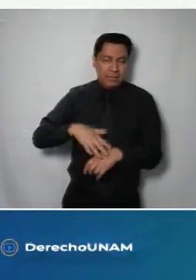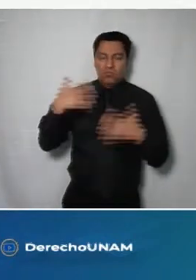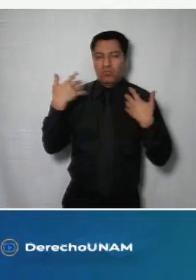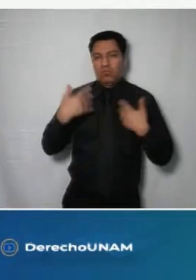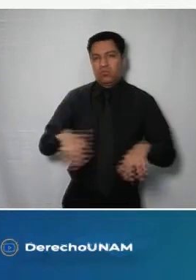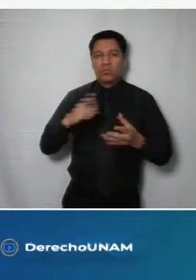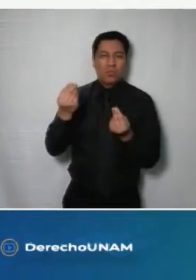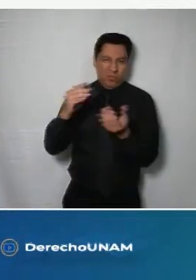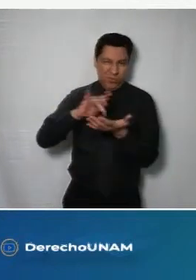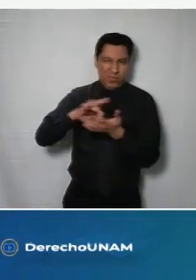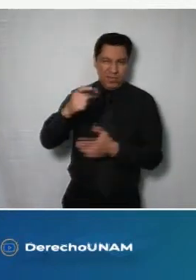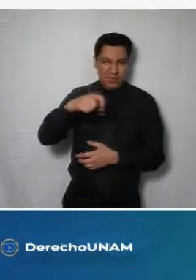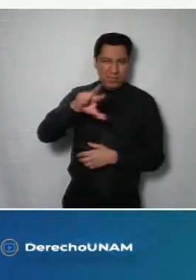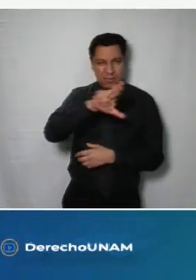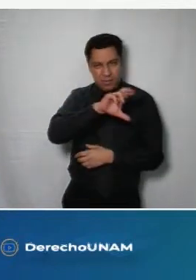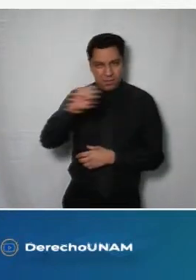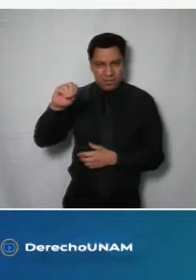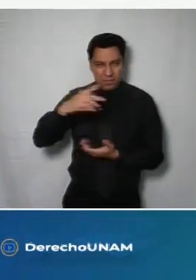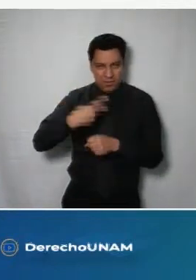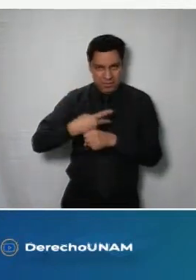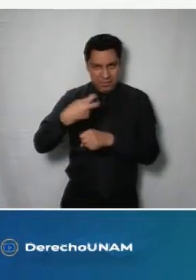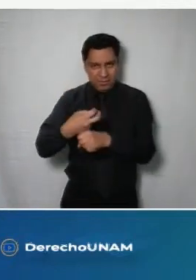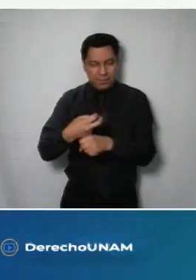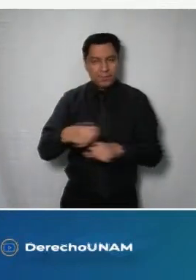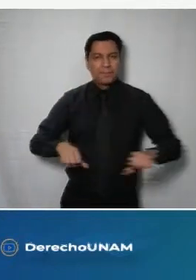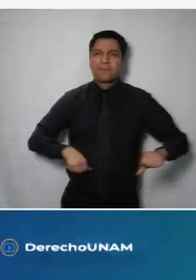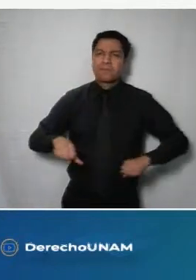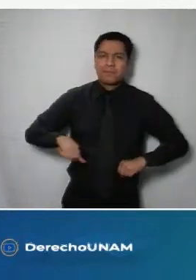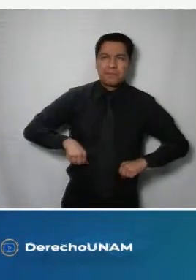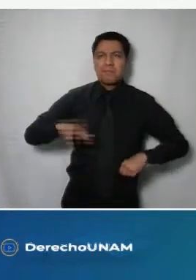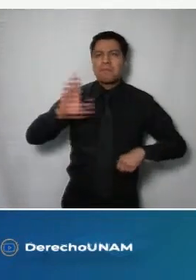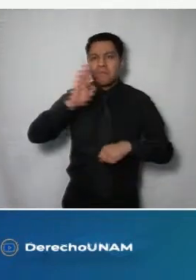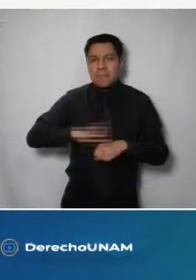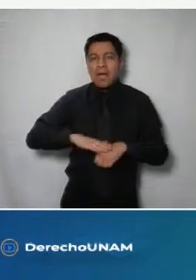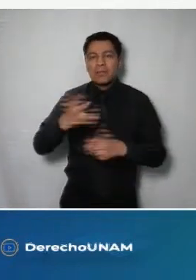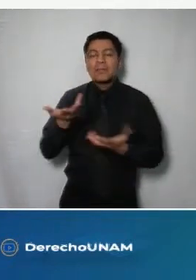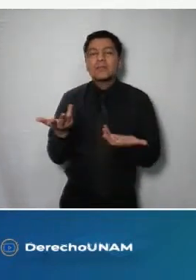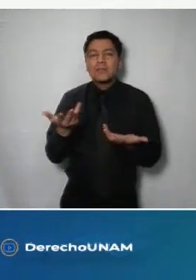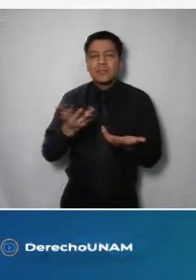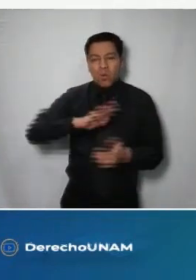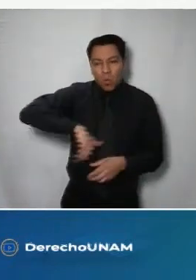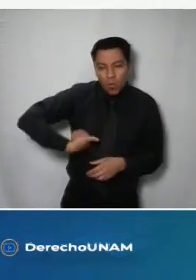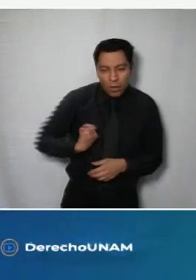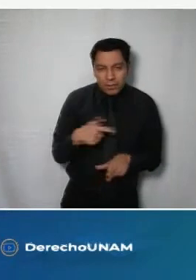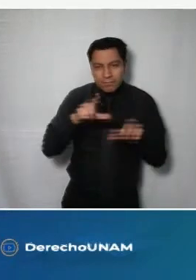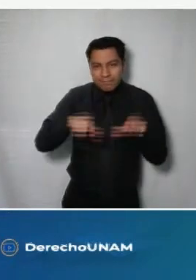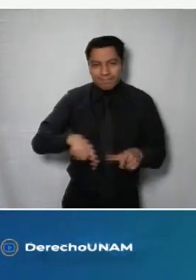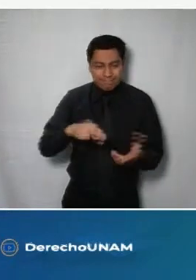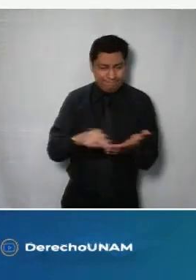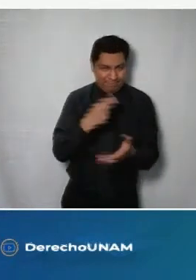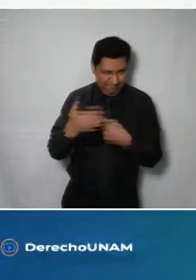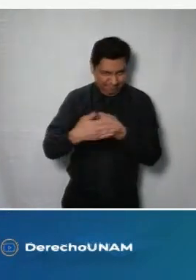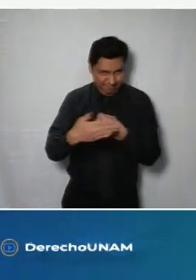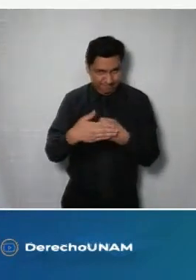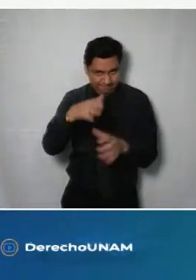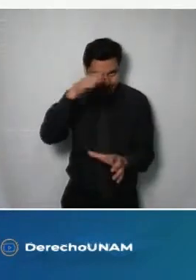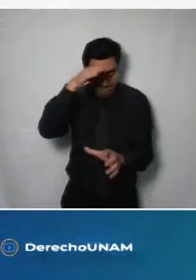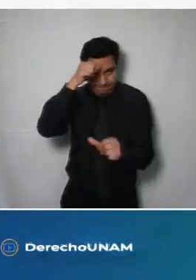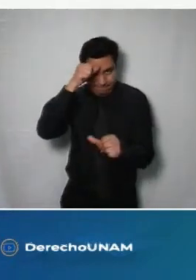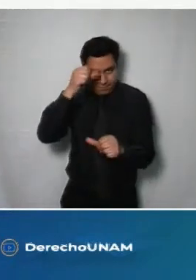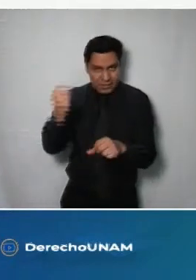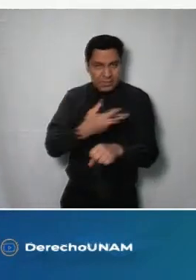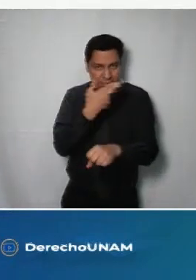Quintana Roo también dentro de estas actividades decir que vamos a firmar un convenio de colaboración